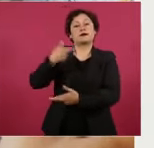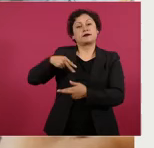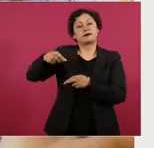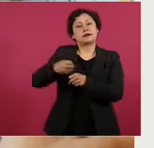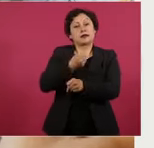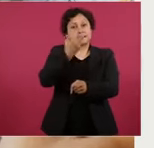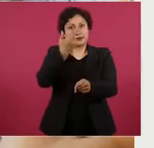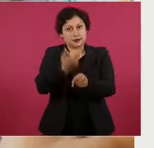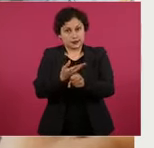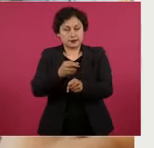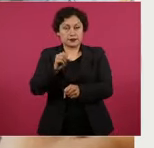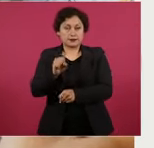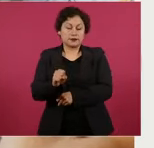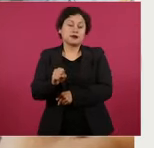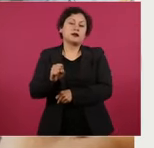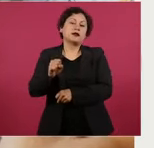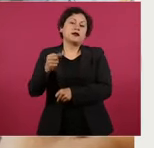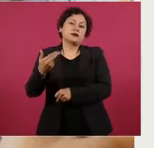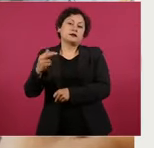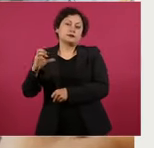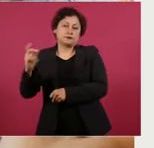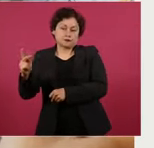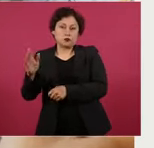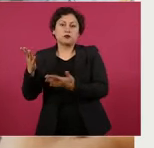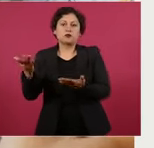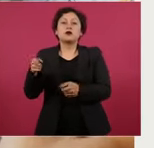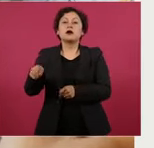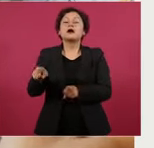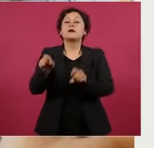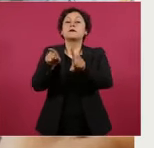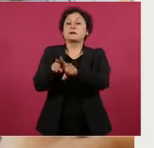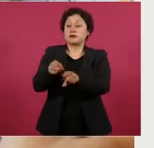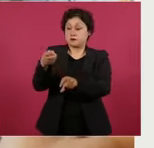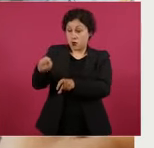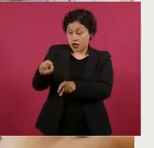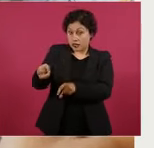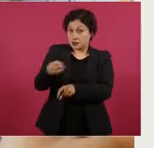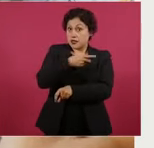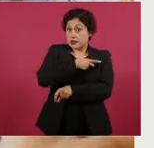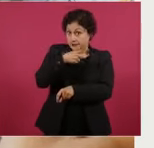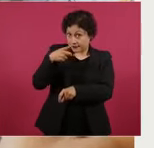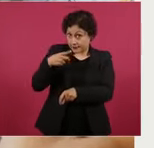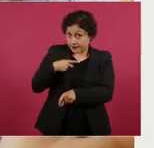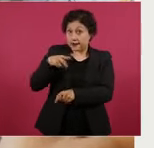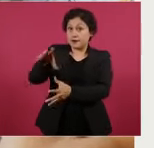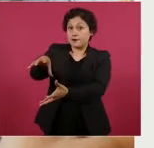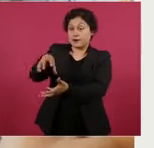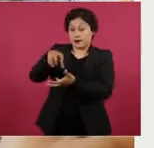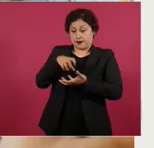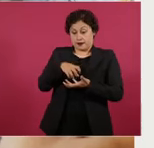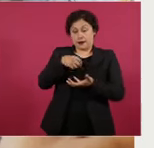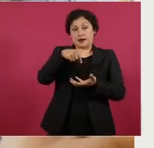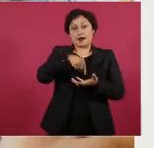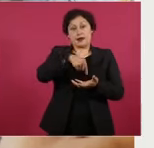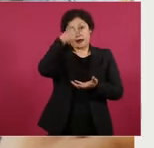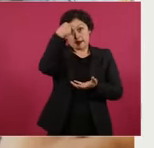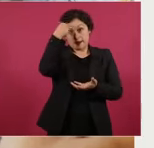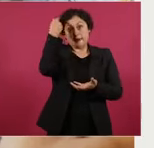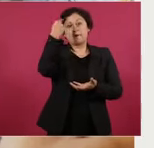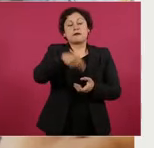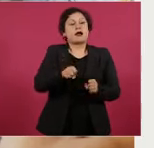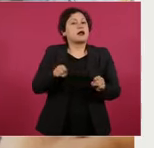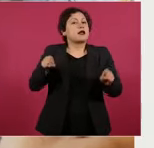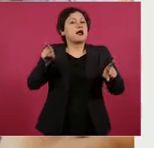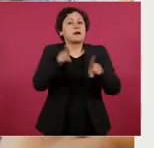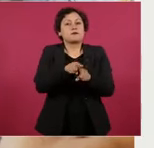establece que parte de estos fideicomisos serán los que van a ayudar a implementar la reforma, es